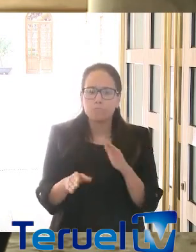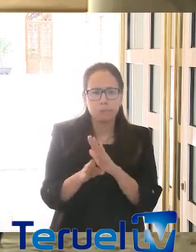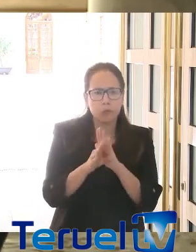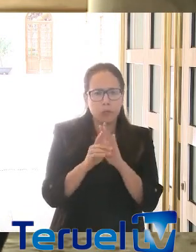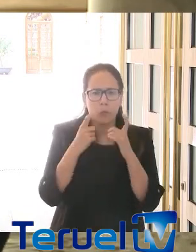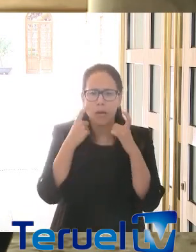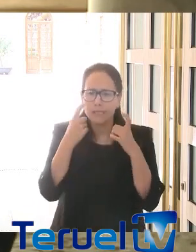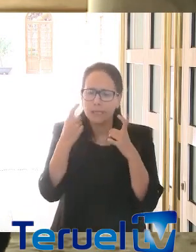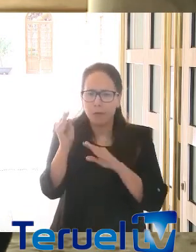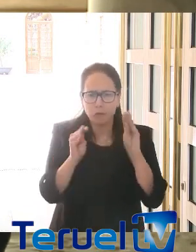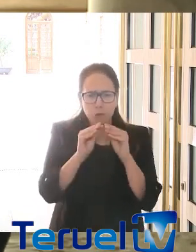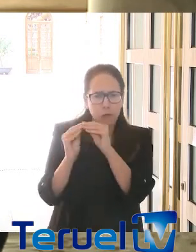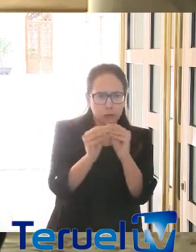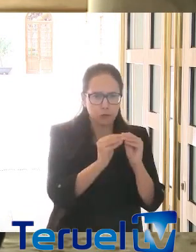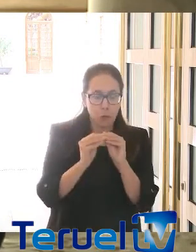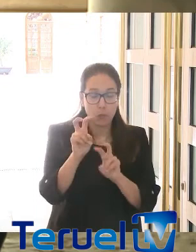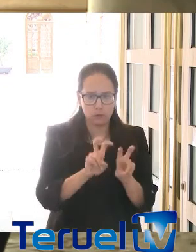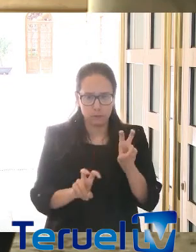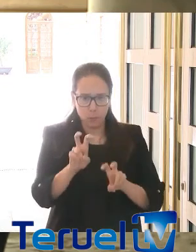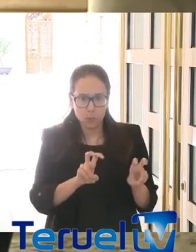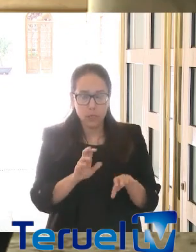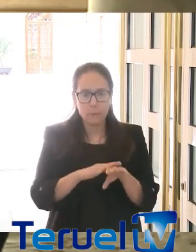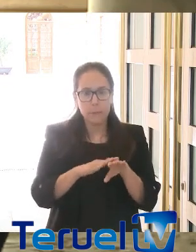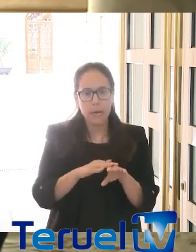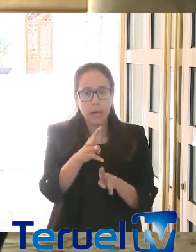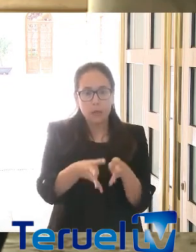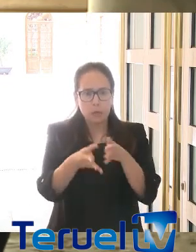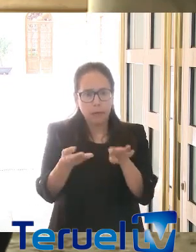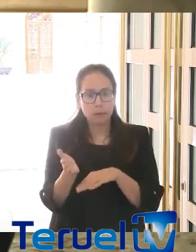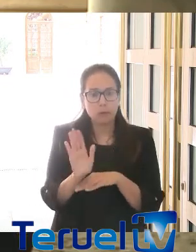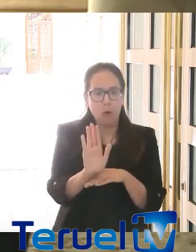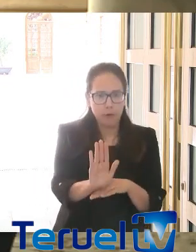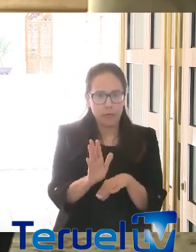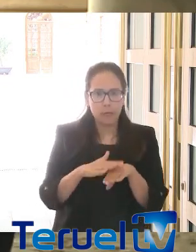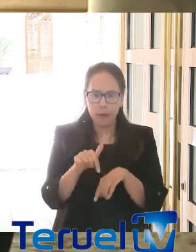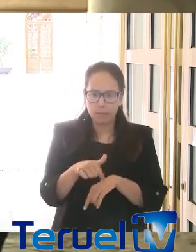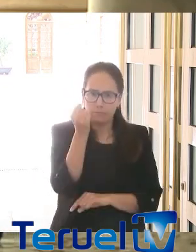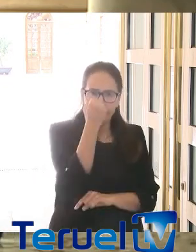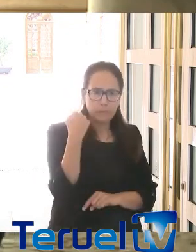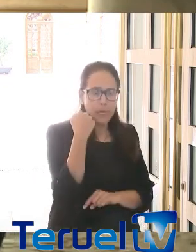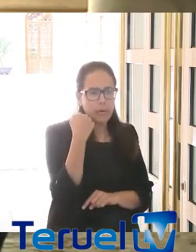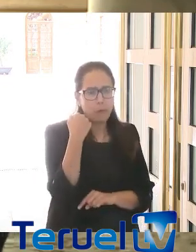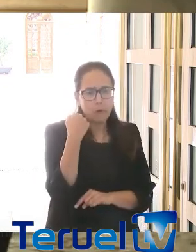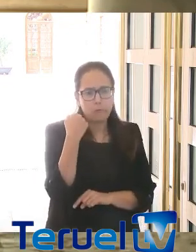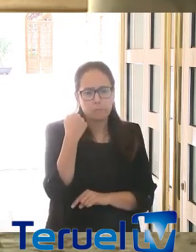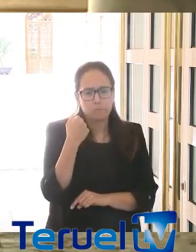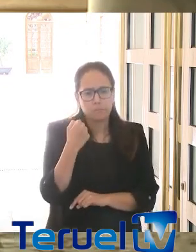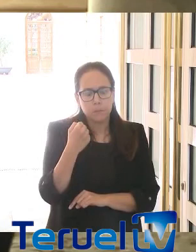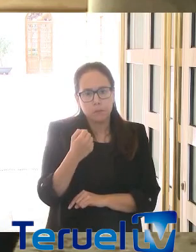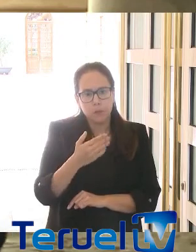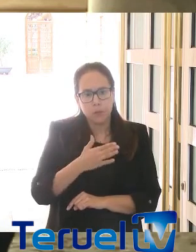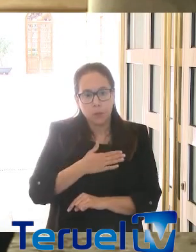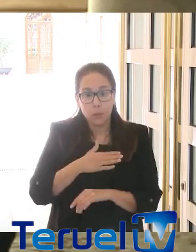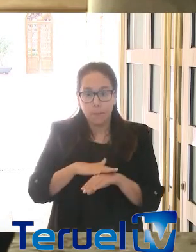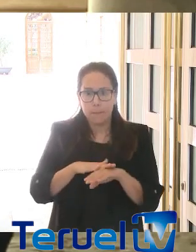soluciones comunes para ofrecer a los ciudadanos y para que Aragón tenga una política propia, no solamente